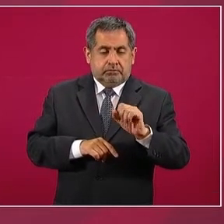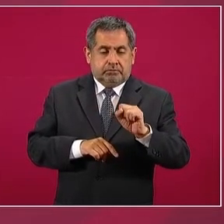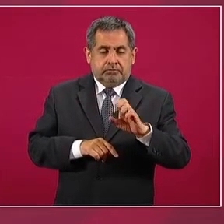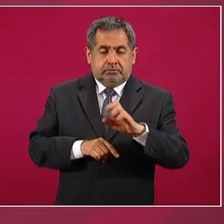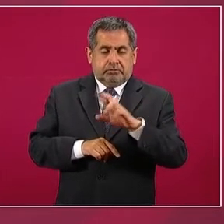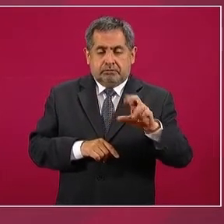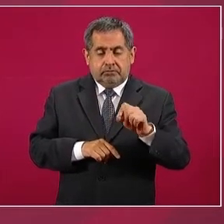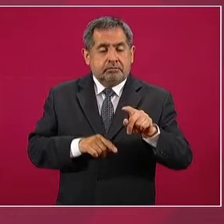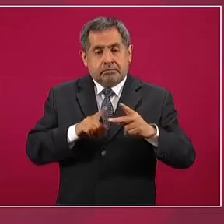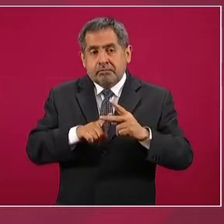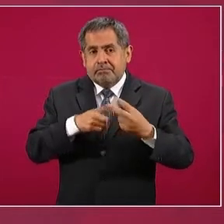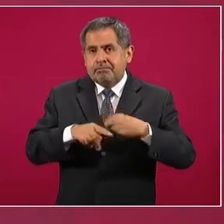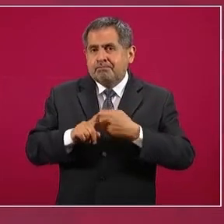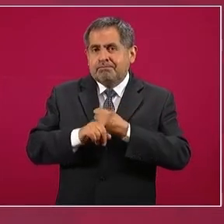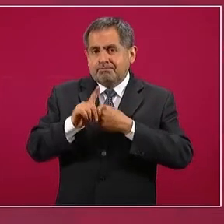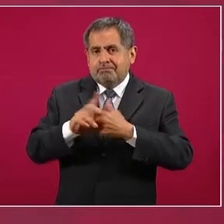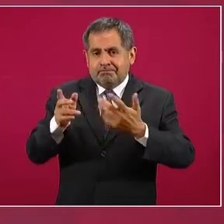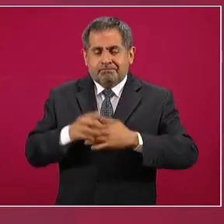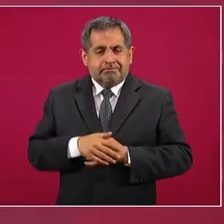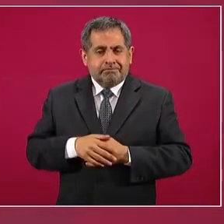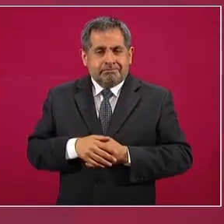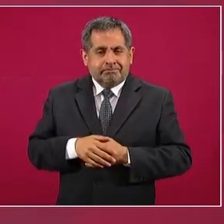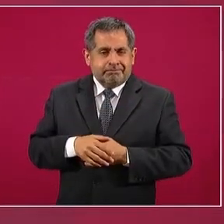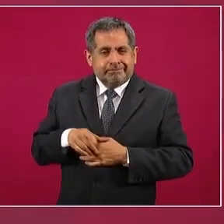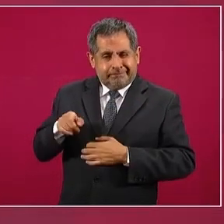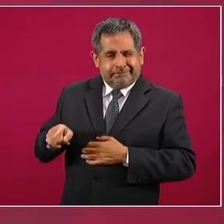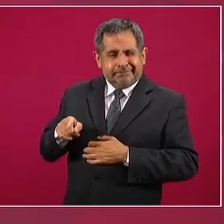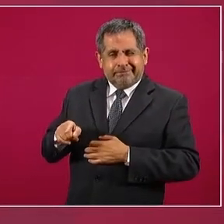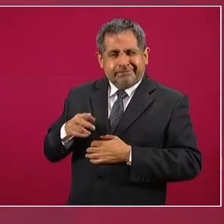inicia el Bajo Sumacinta.